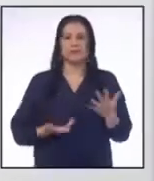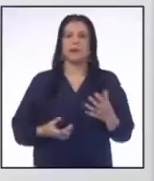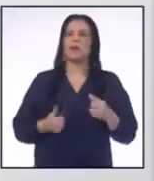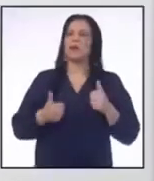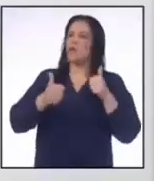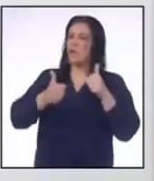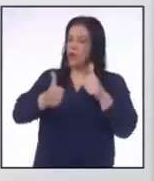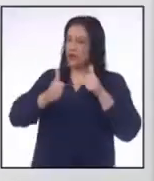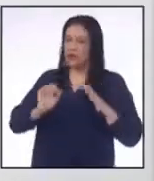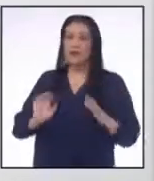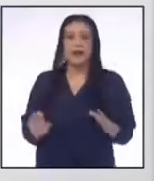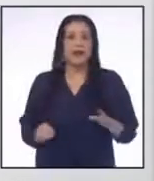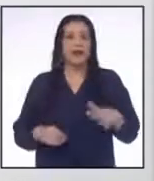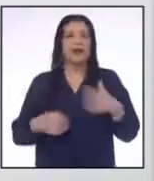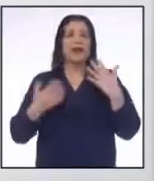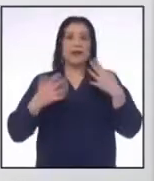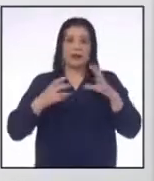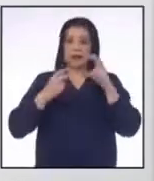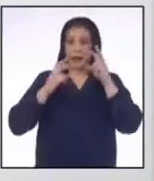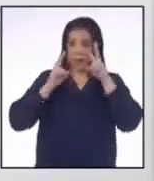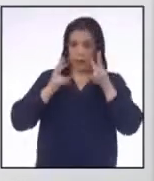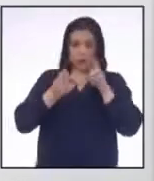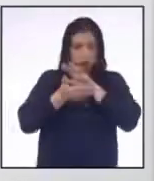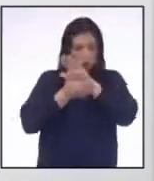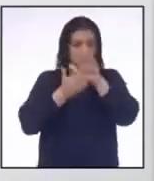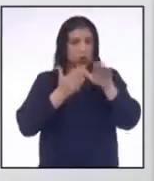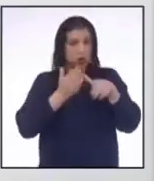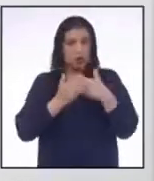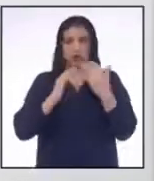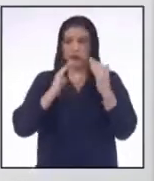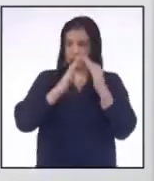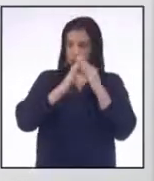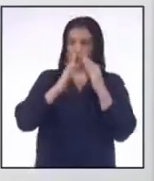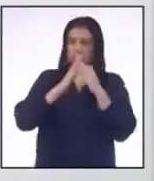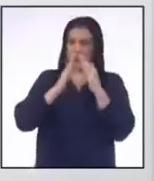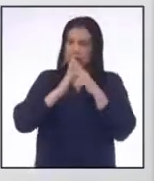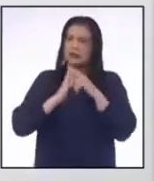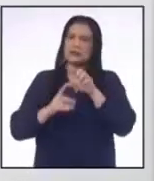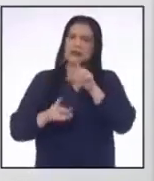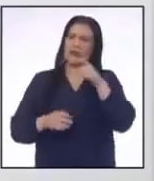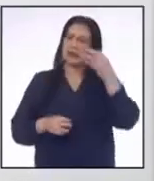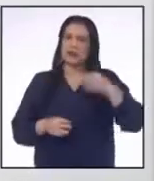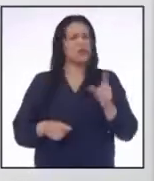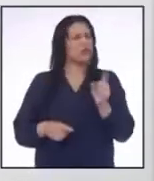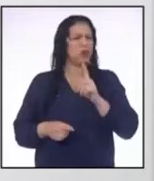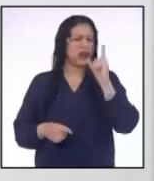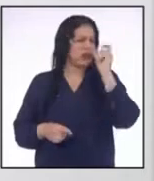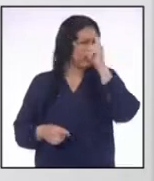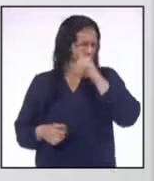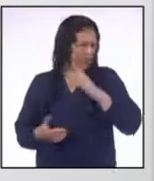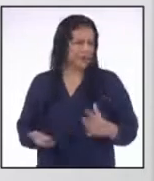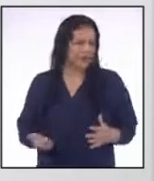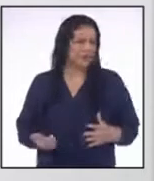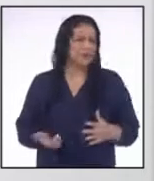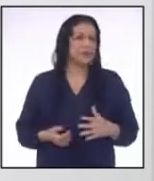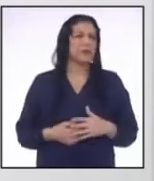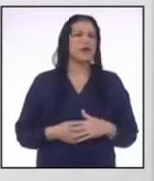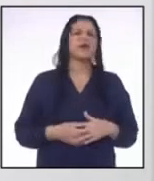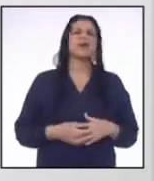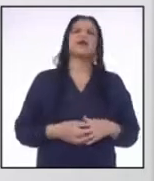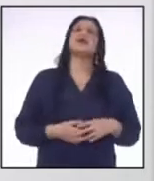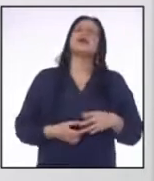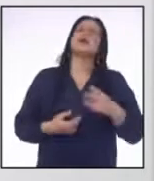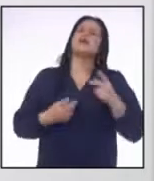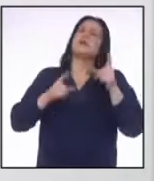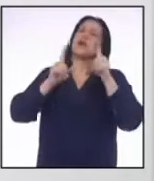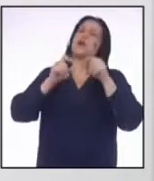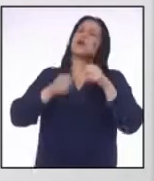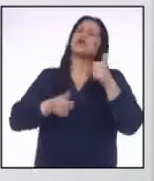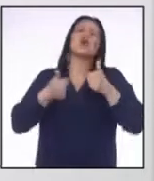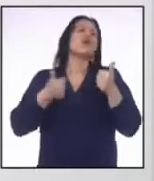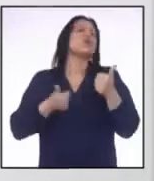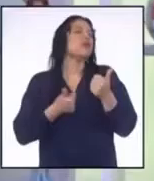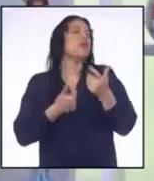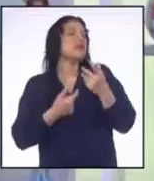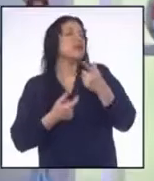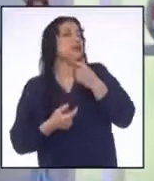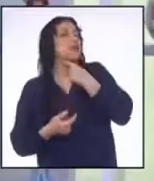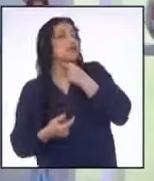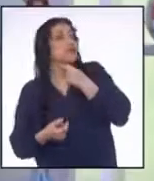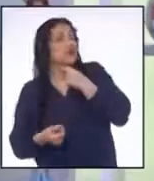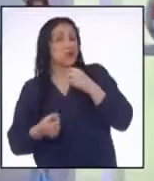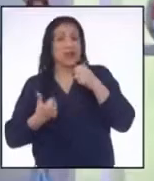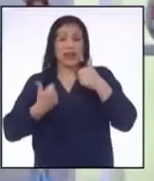Muy bien Ya vieron todas y todos en sus casas que en realidad no era difícil ¿Qué les ha parecido esta actividad?